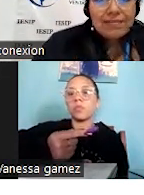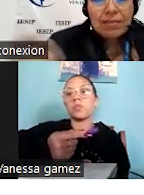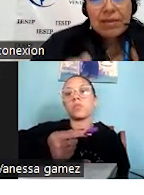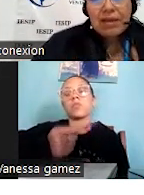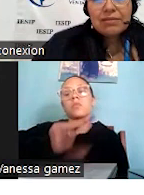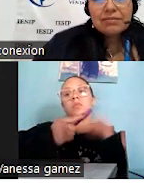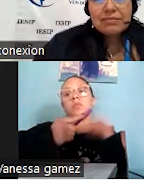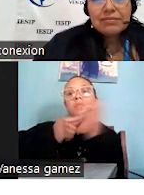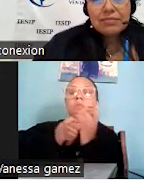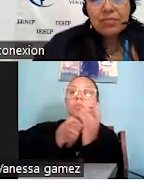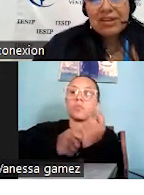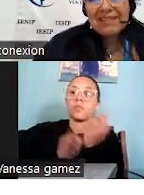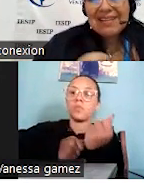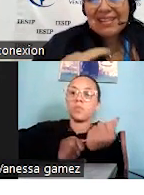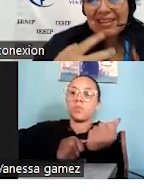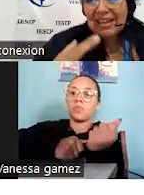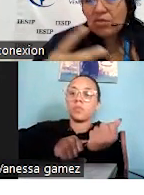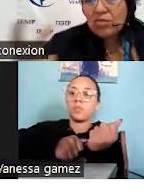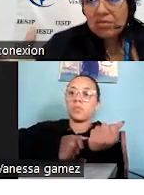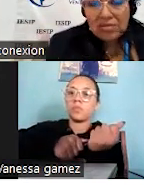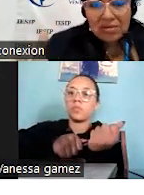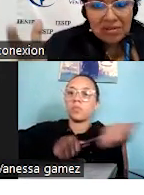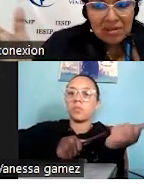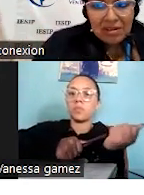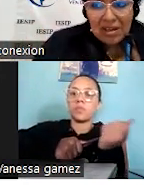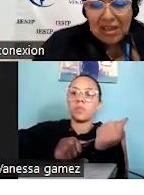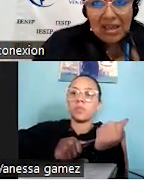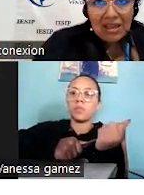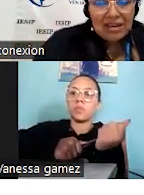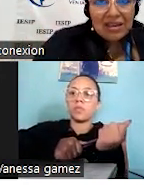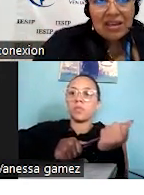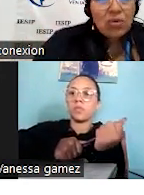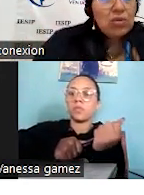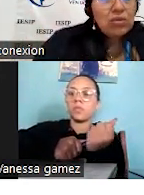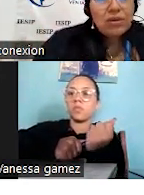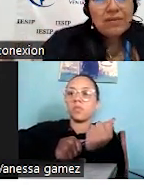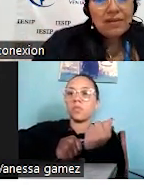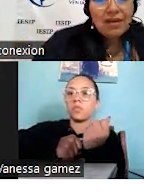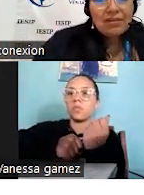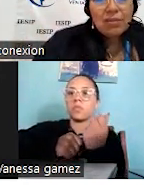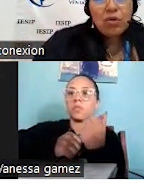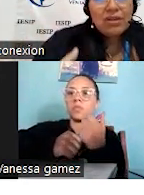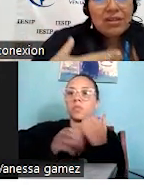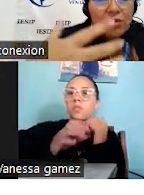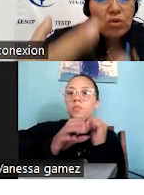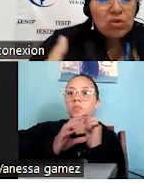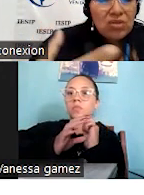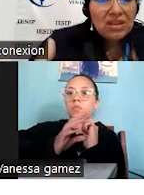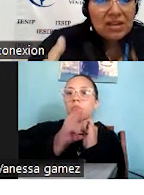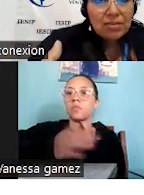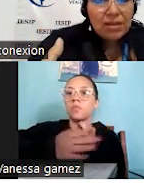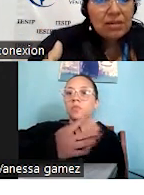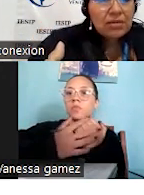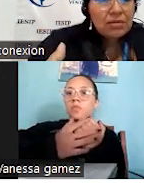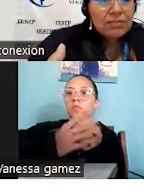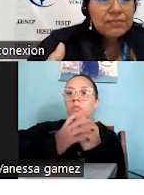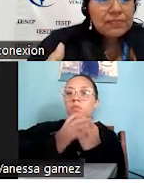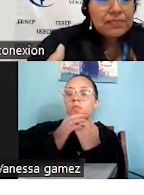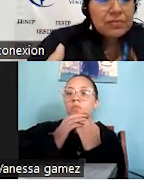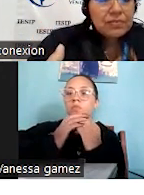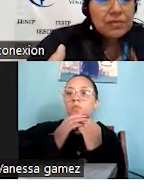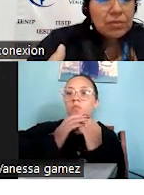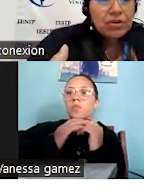escuelas también, porque están tratando, ahí, aquí, o la universidad, estamos interactuando directamente.